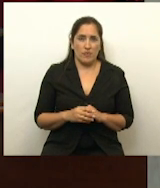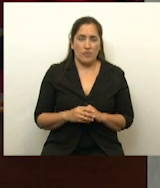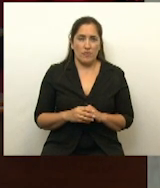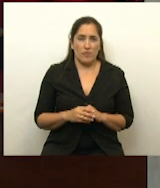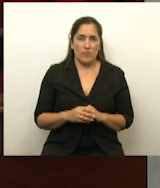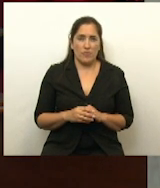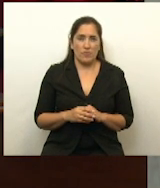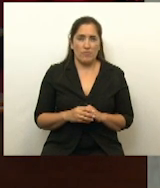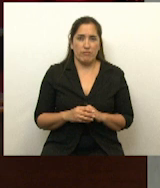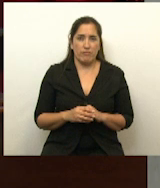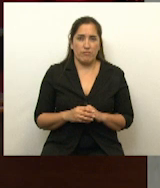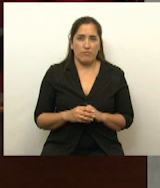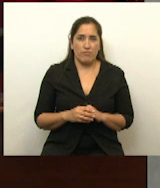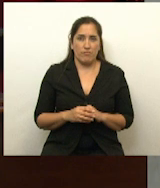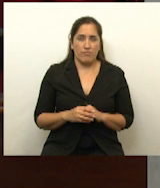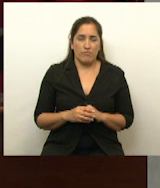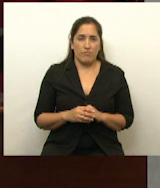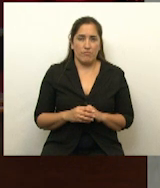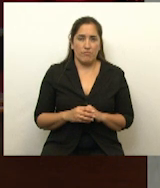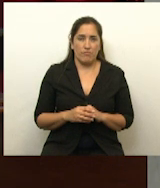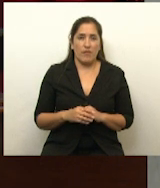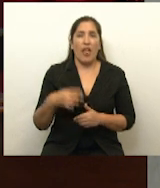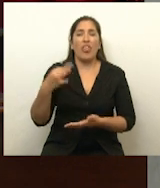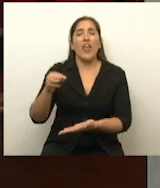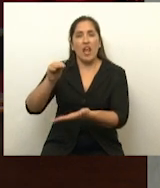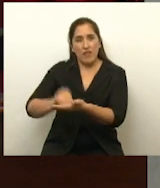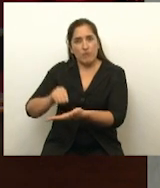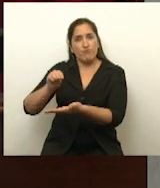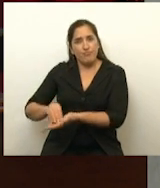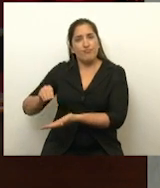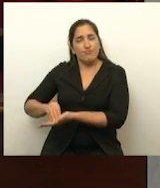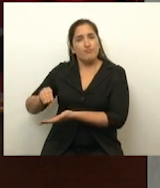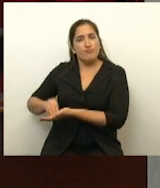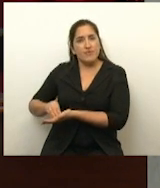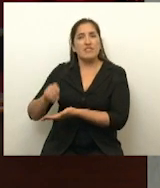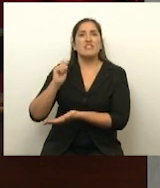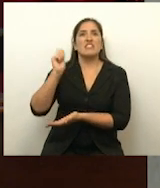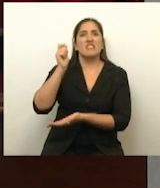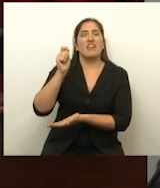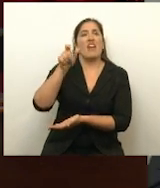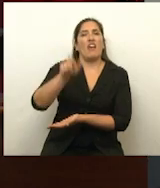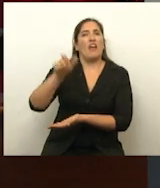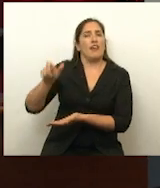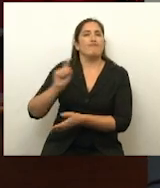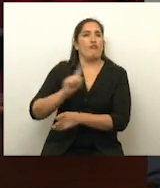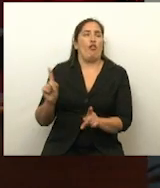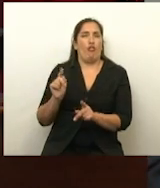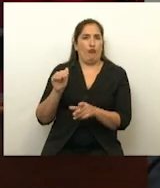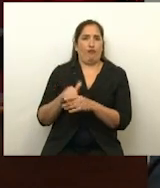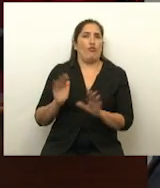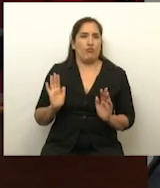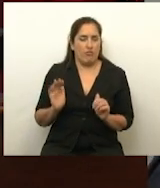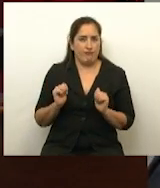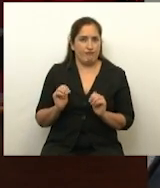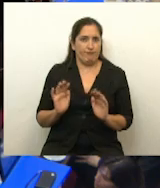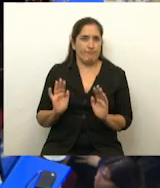Hay que consignar las atenciones. Después deja constancia de... ¿Las hacemos primero? Sí, hay que